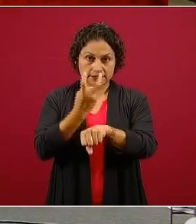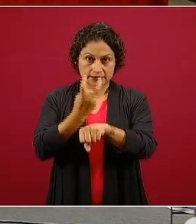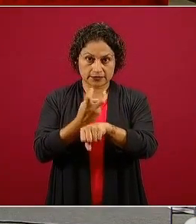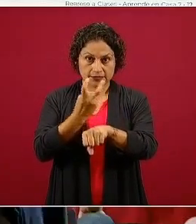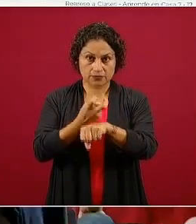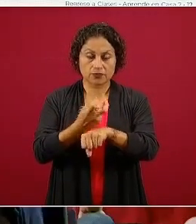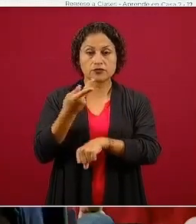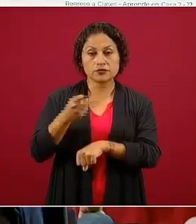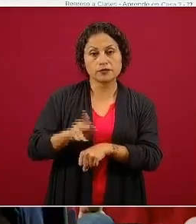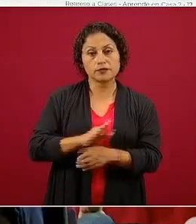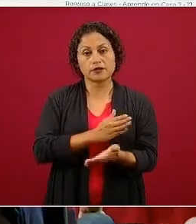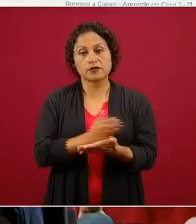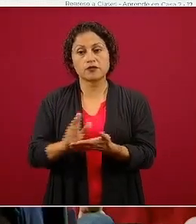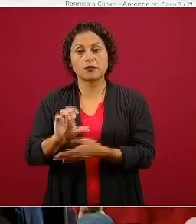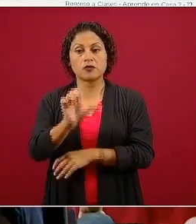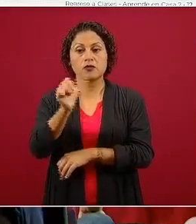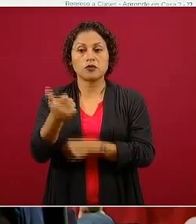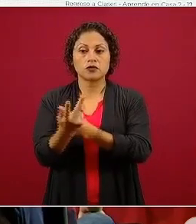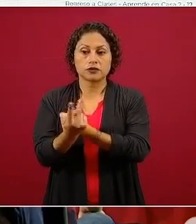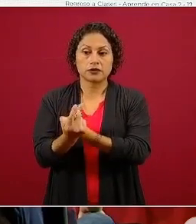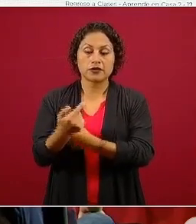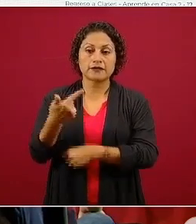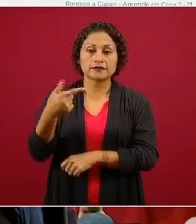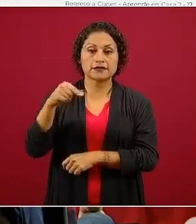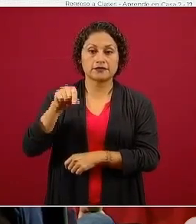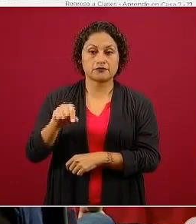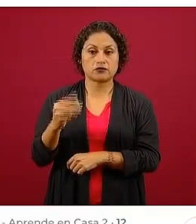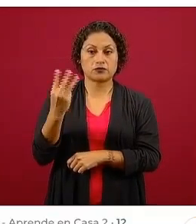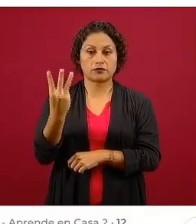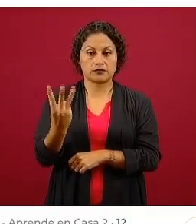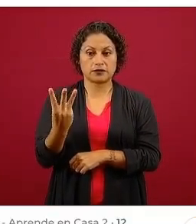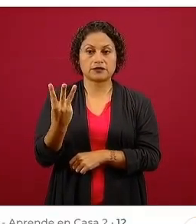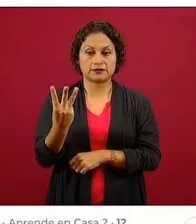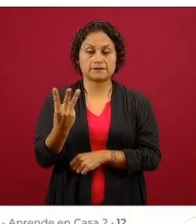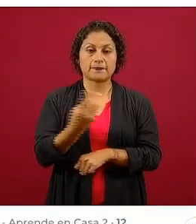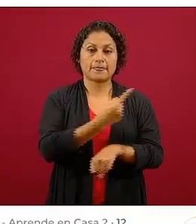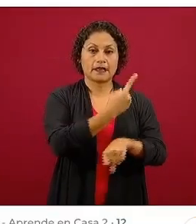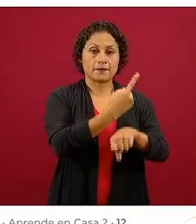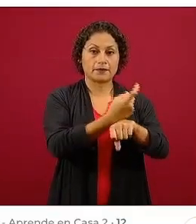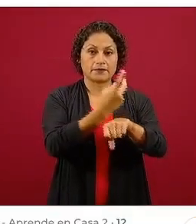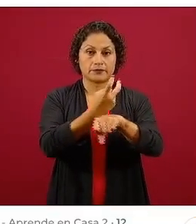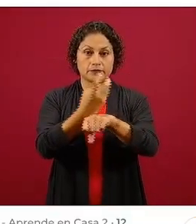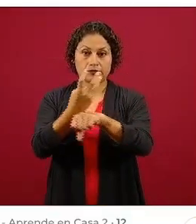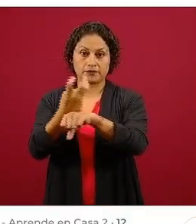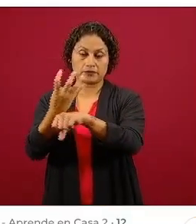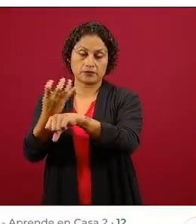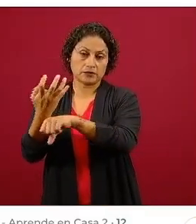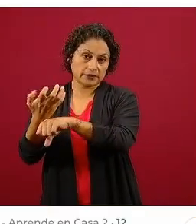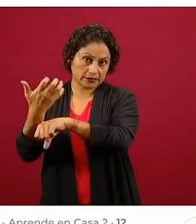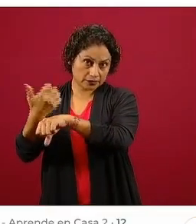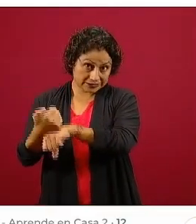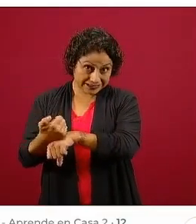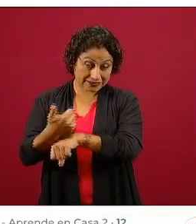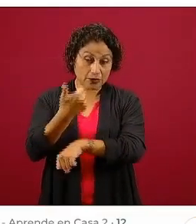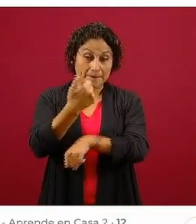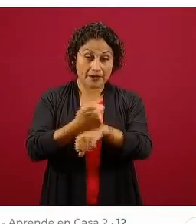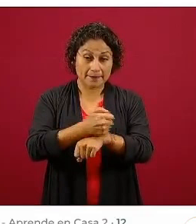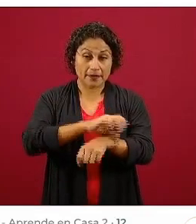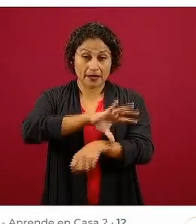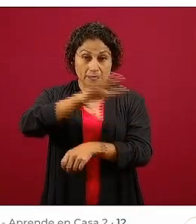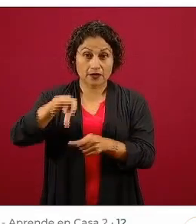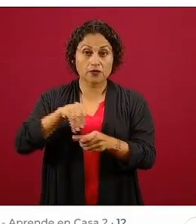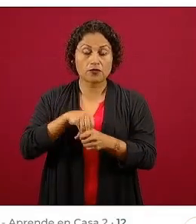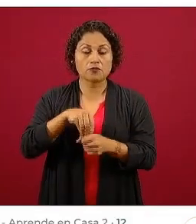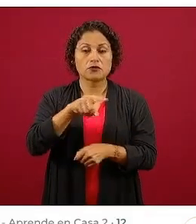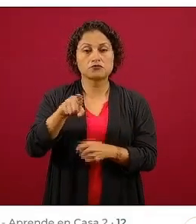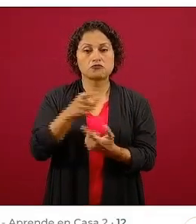canal 7.3, tenemos los seis años distribuidos a lo largo del día, para que escojan los horarios que más